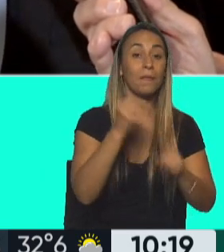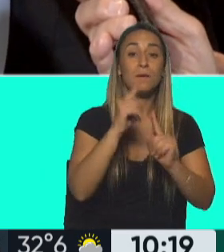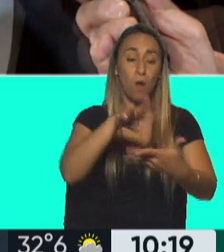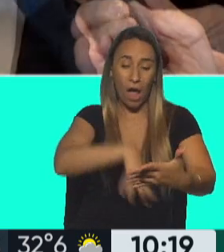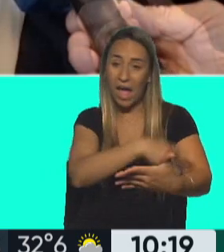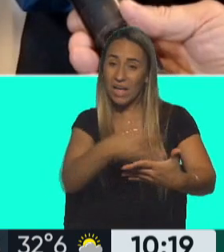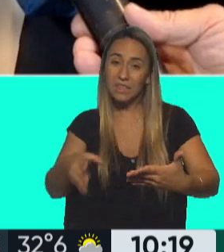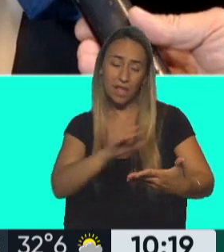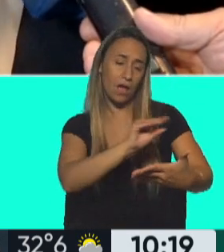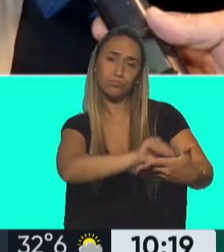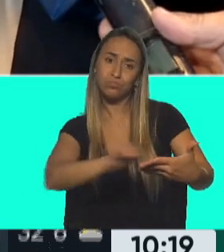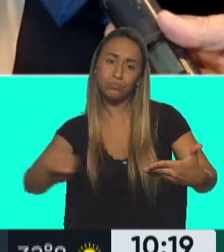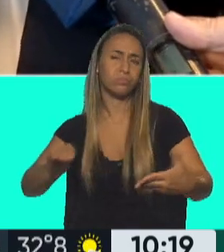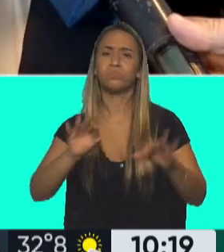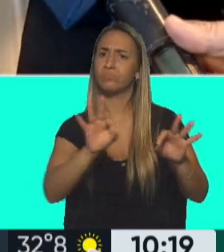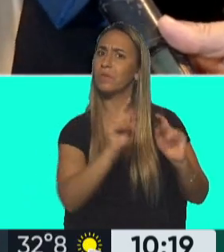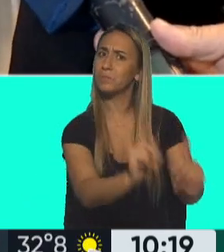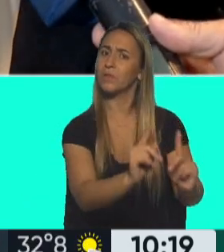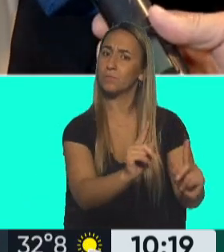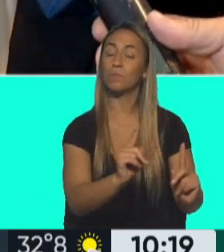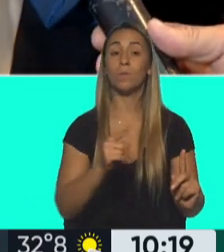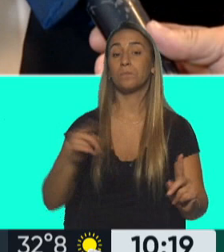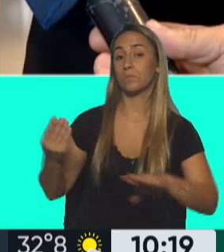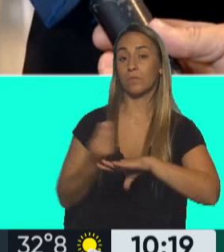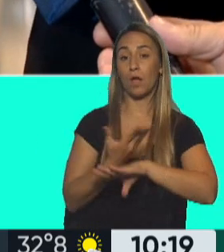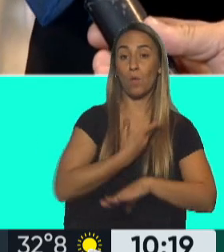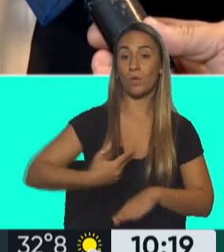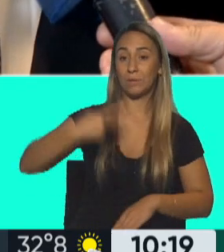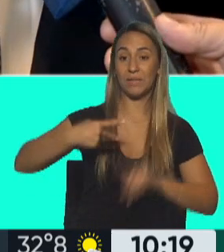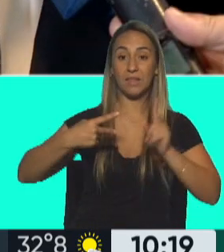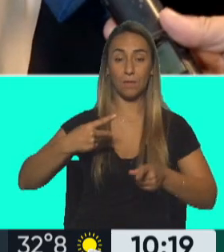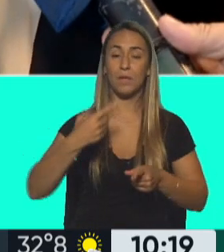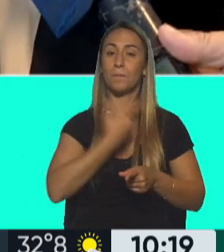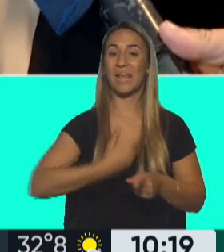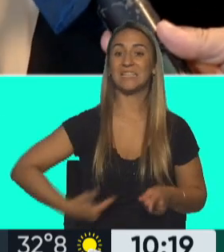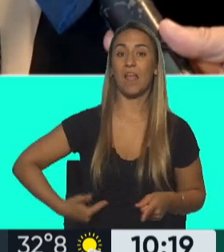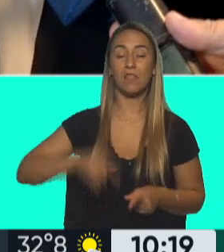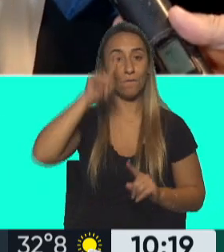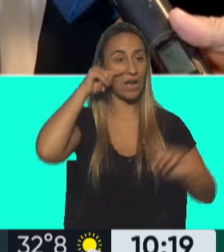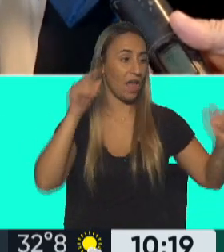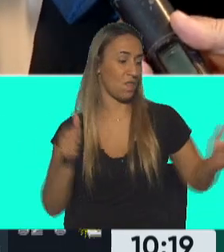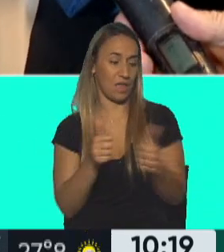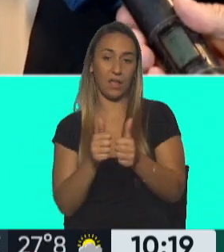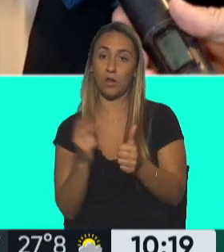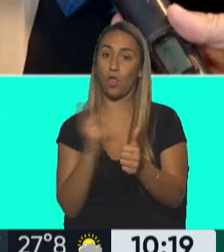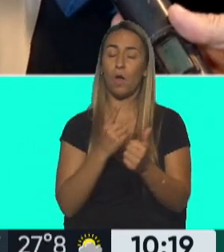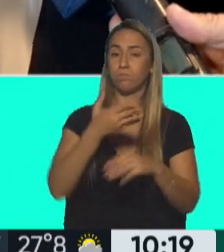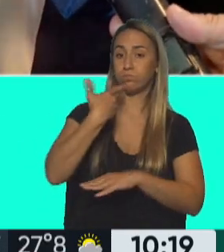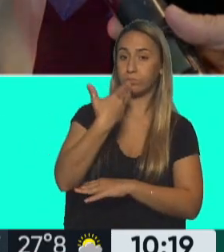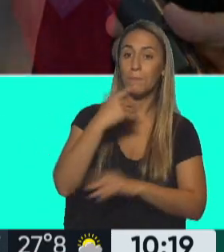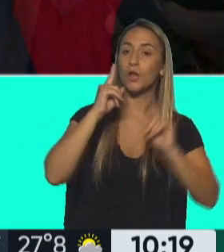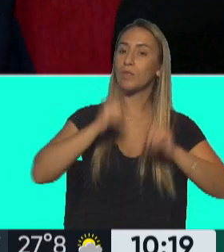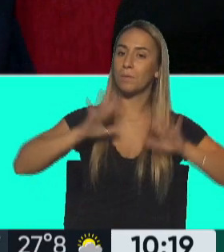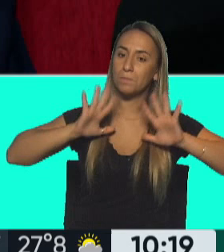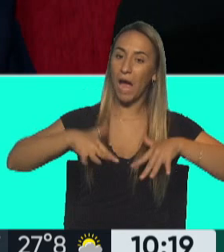cual estaba prevista, con la palabra de la vicepresidenta, con la palabra del presidente Alberto Fernández, con las deliberaciones y con una manifestación